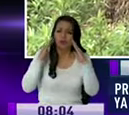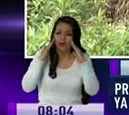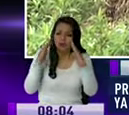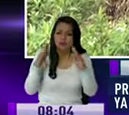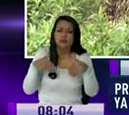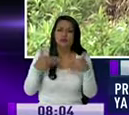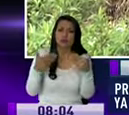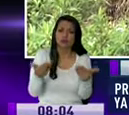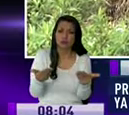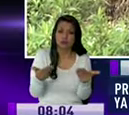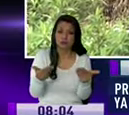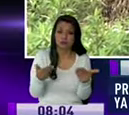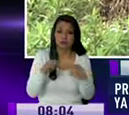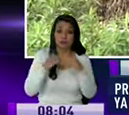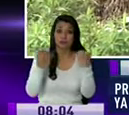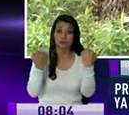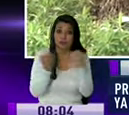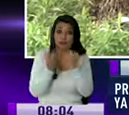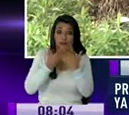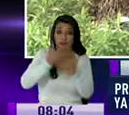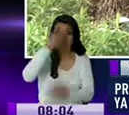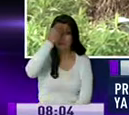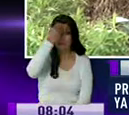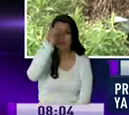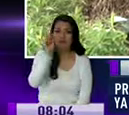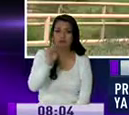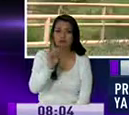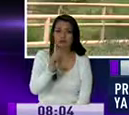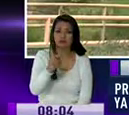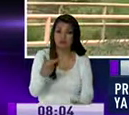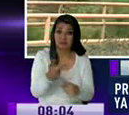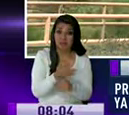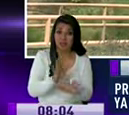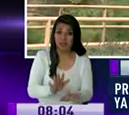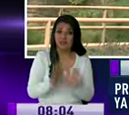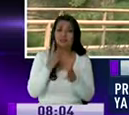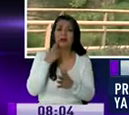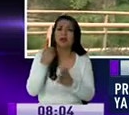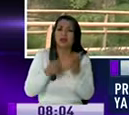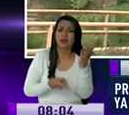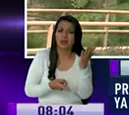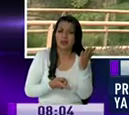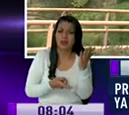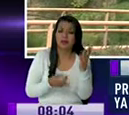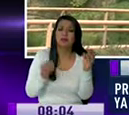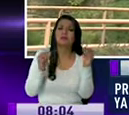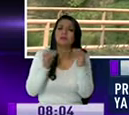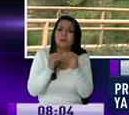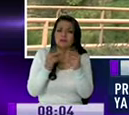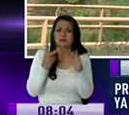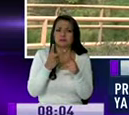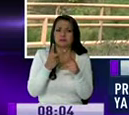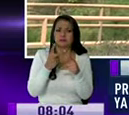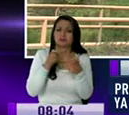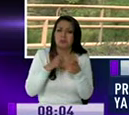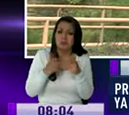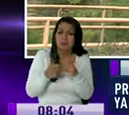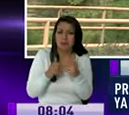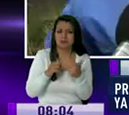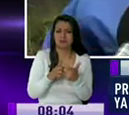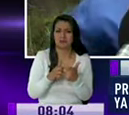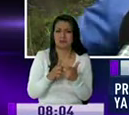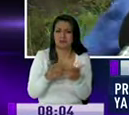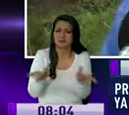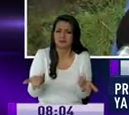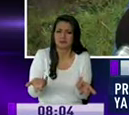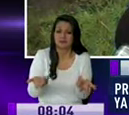que nuestra sociedad no ha aprendido, que la violencia nos lleva nada más a crear mayores índices de irresponsabilidad y sobre